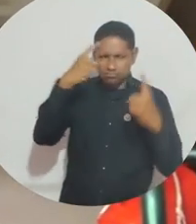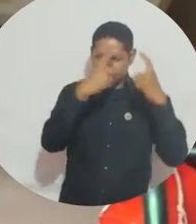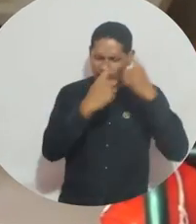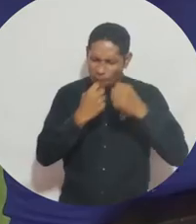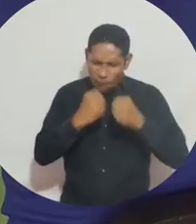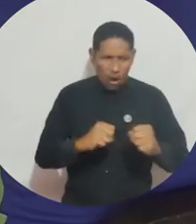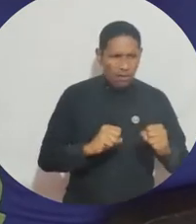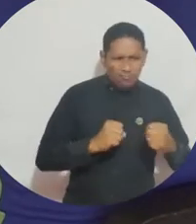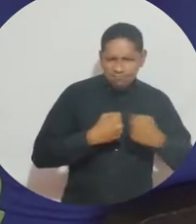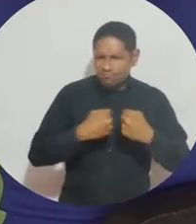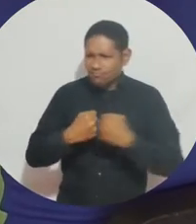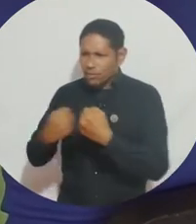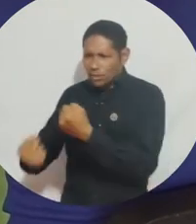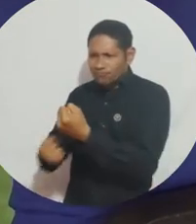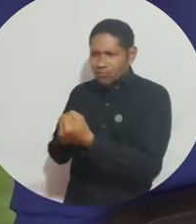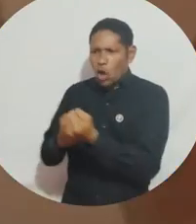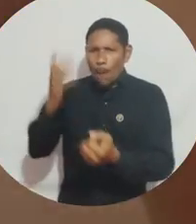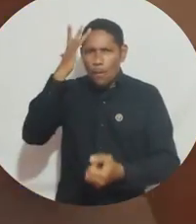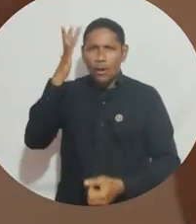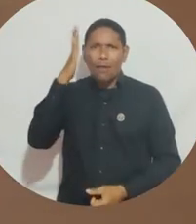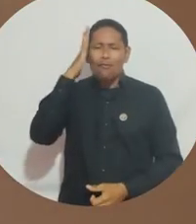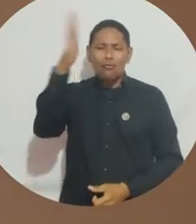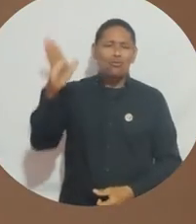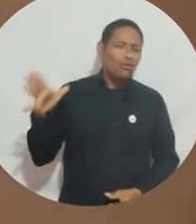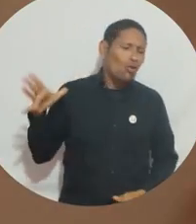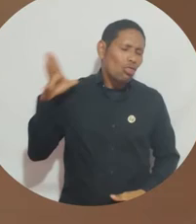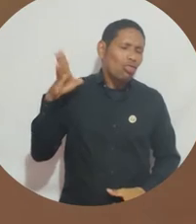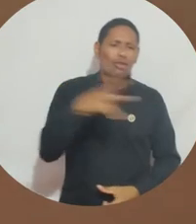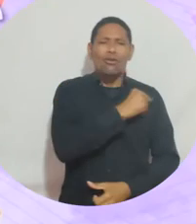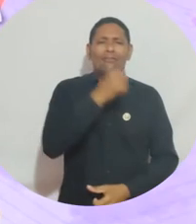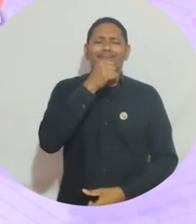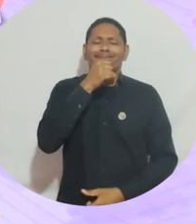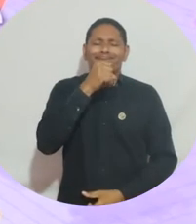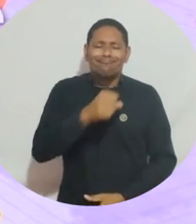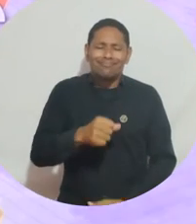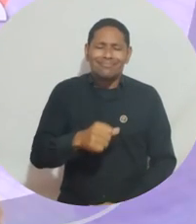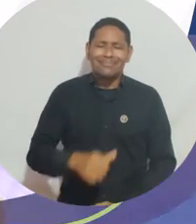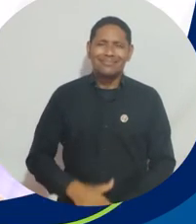decidió trabajar y unir esfuerzos y voluntades porque para allá vamos todos.